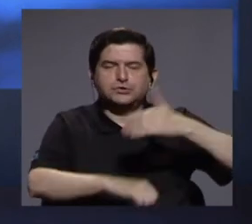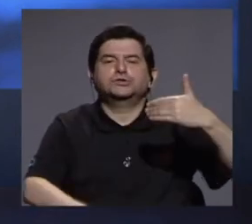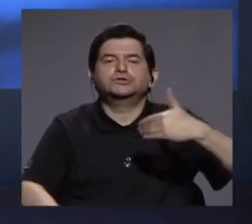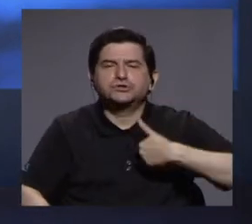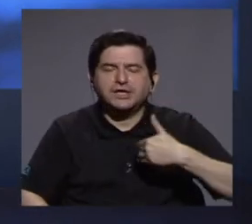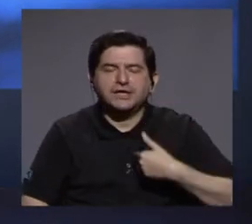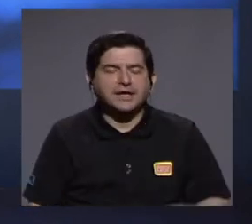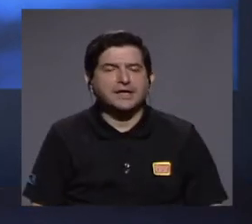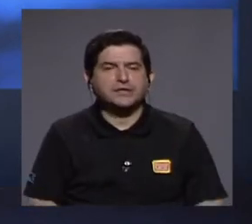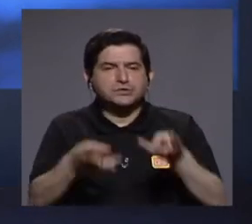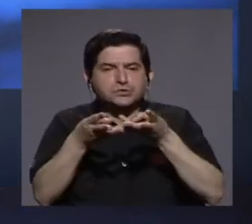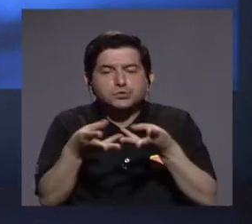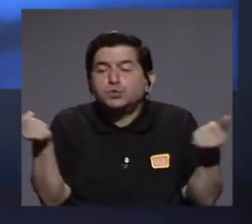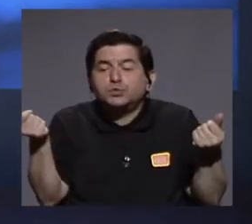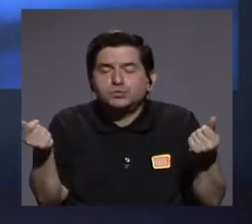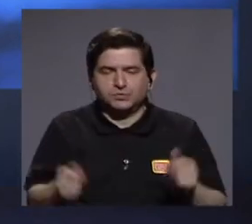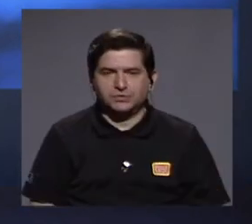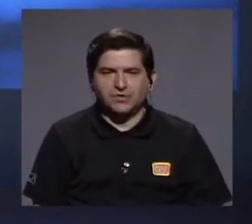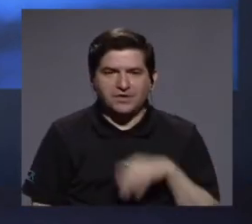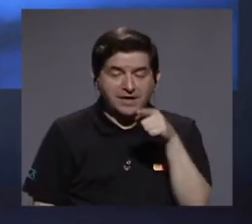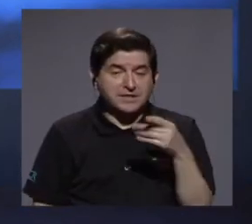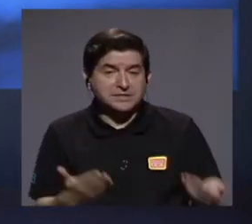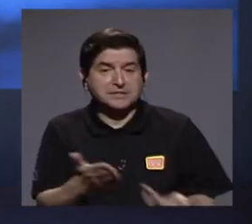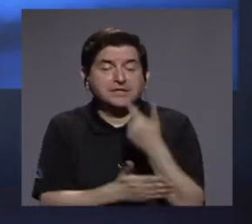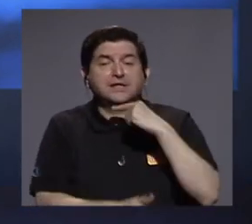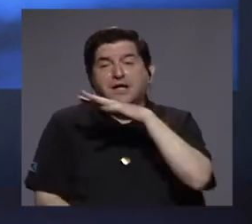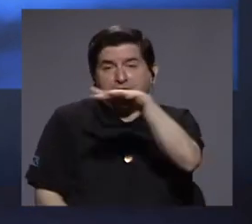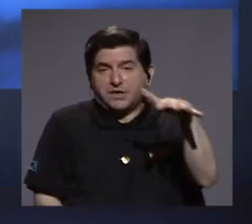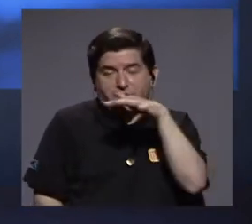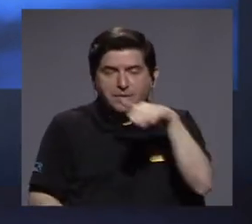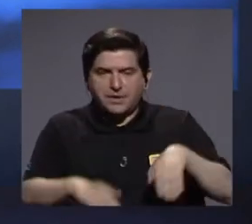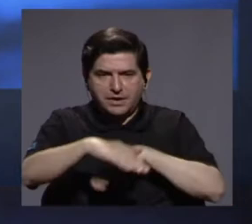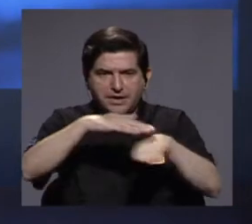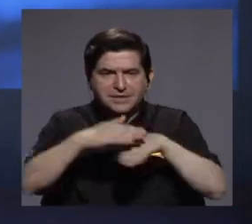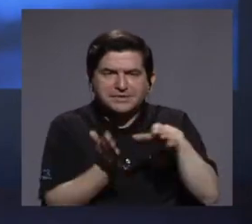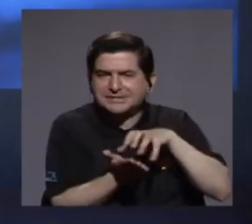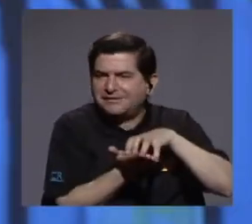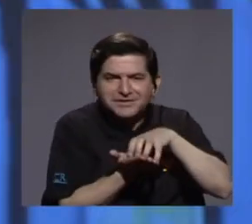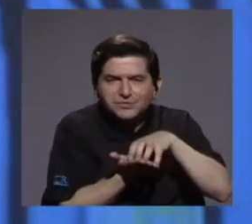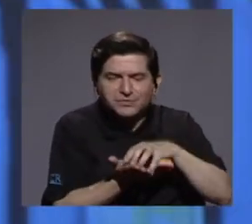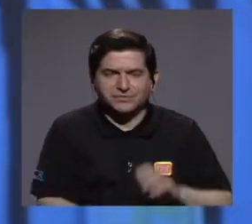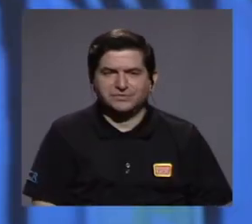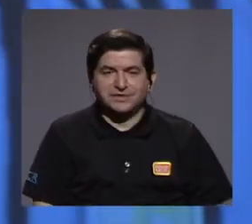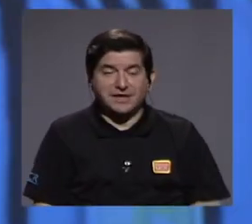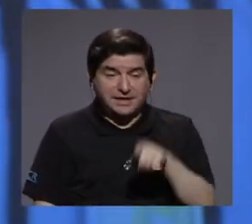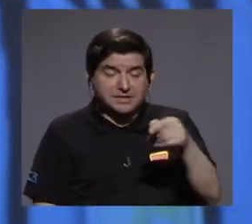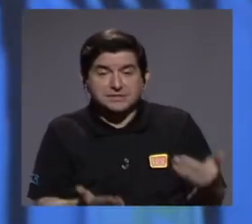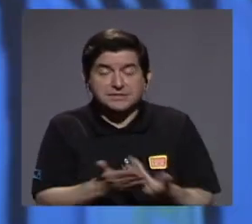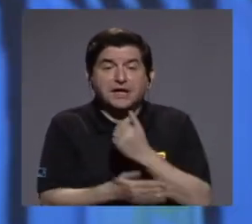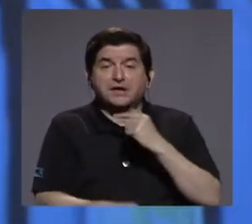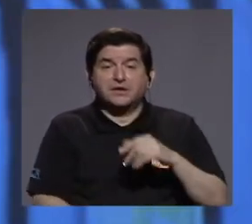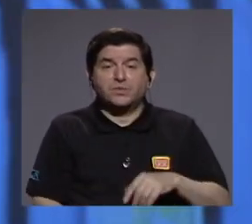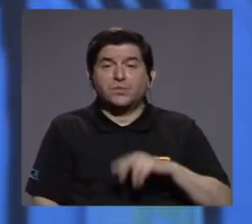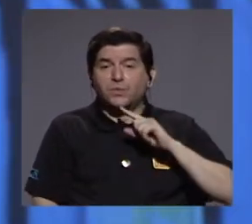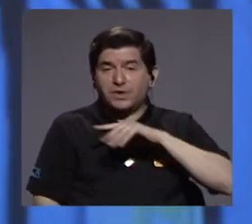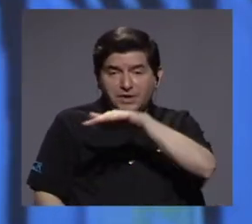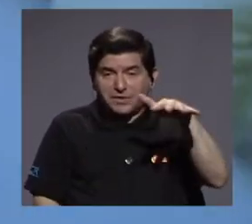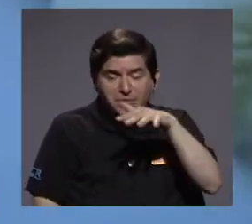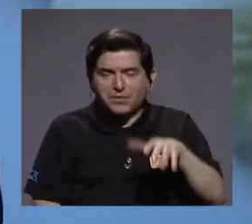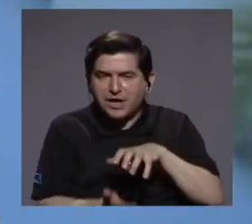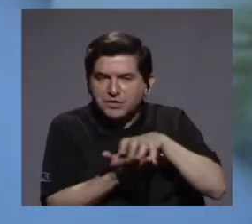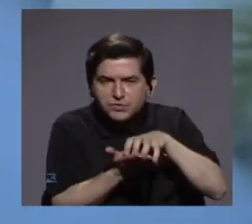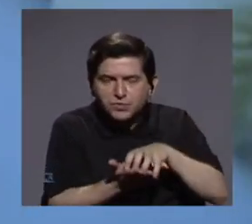soluciones para esta nueva realidad basada en la incertidumbre. Y esta nueva realidad basada en la incertidumbre